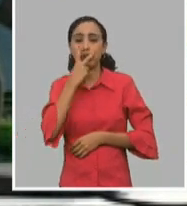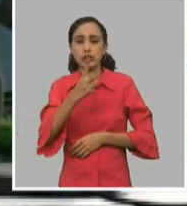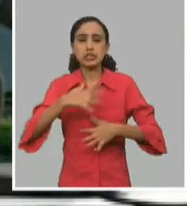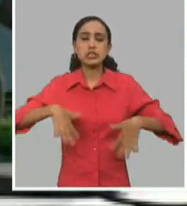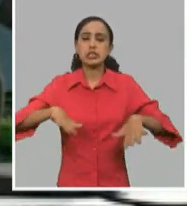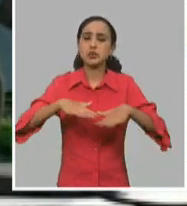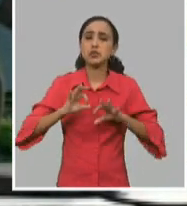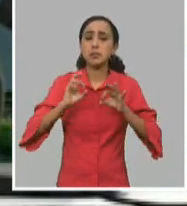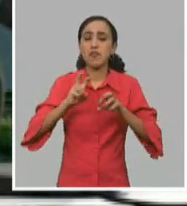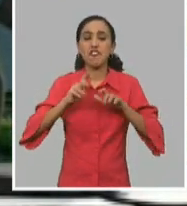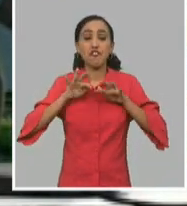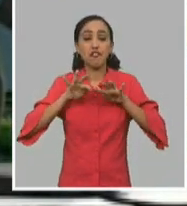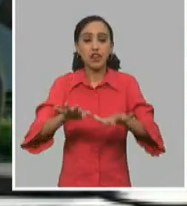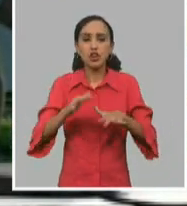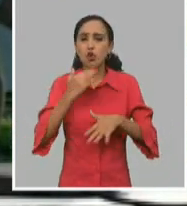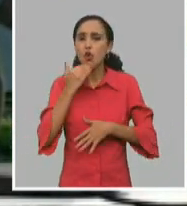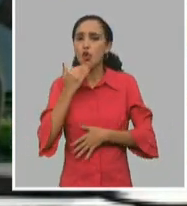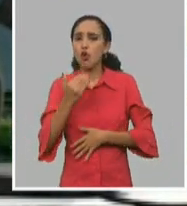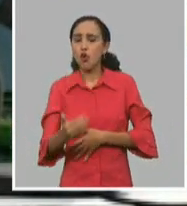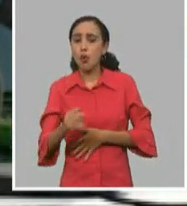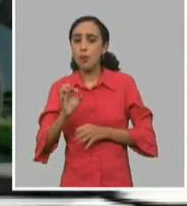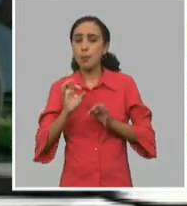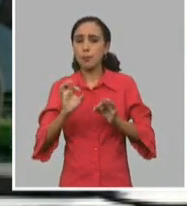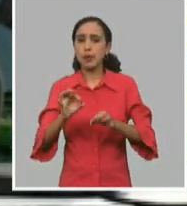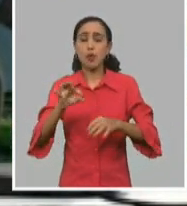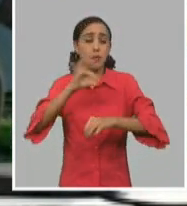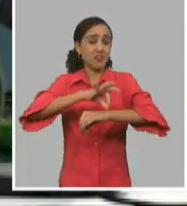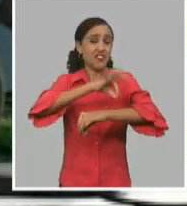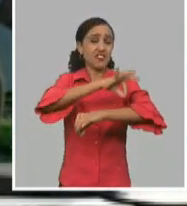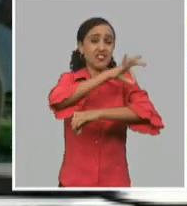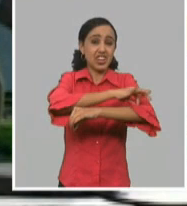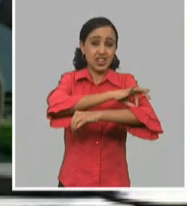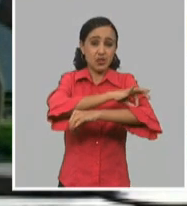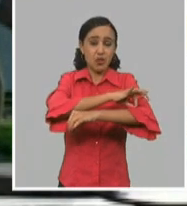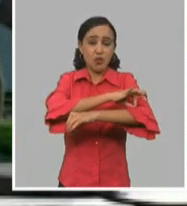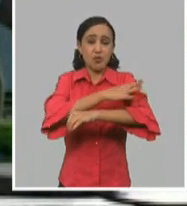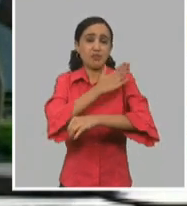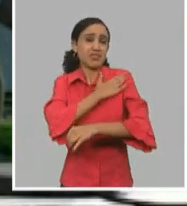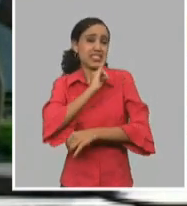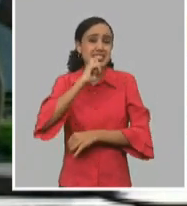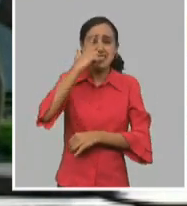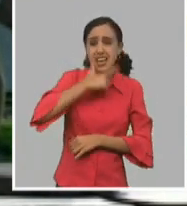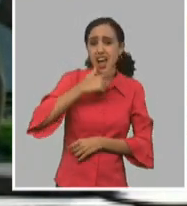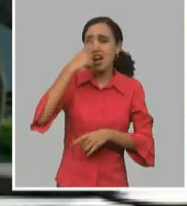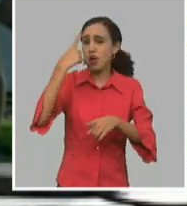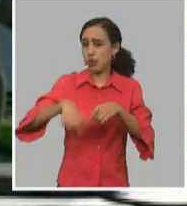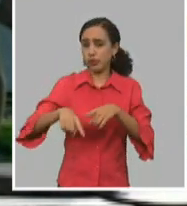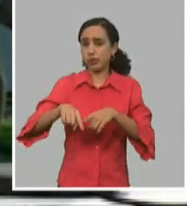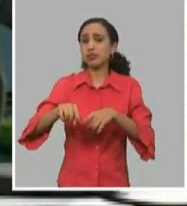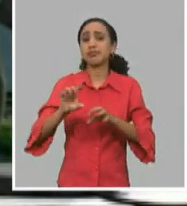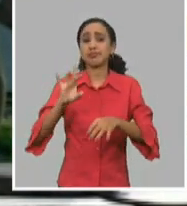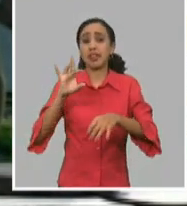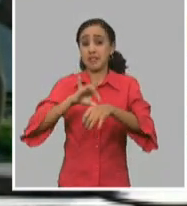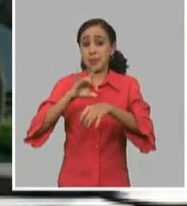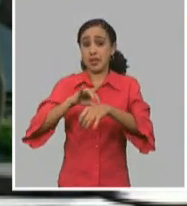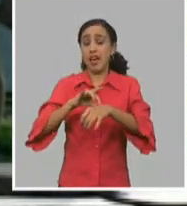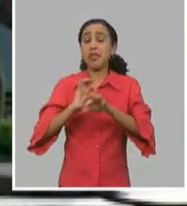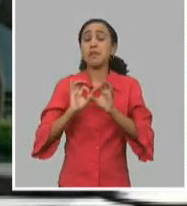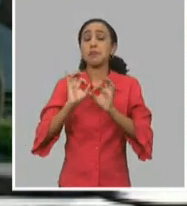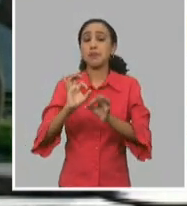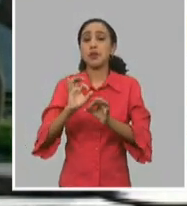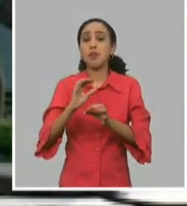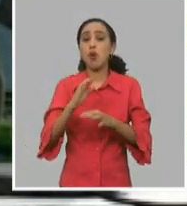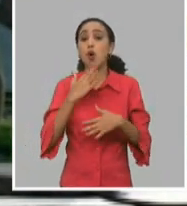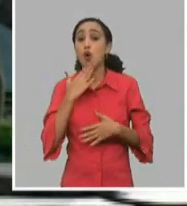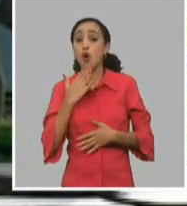situación de las albovirosis y cómo ya íbamos enfrentando al mosquito también porque si íbamos saliendo de la COVID, nos podíamos enfrentar entonces